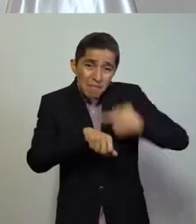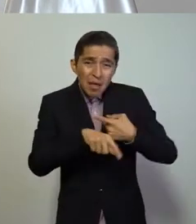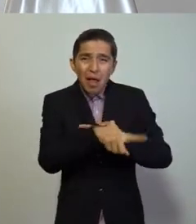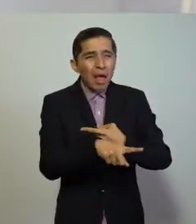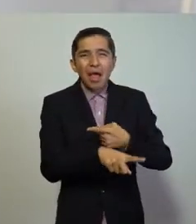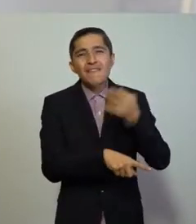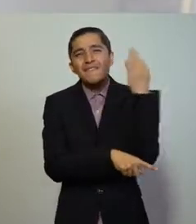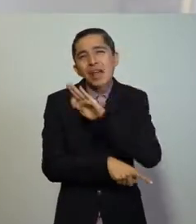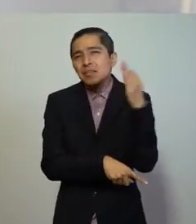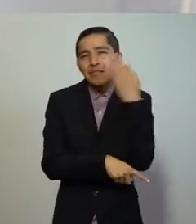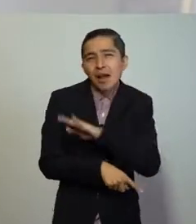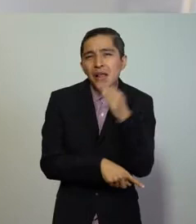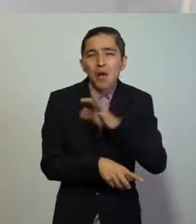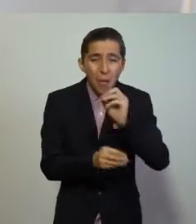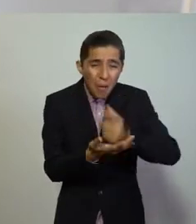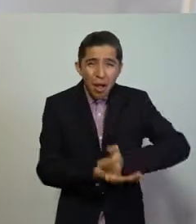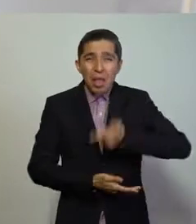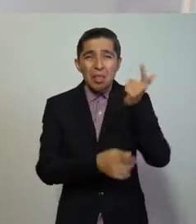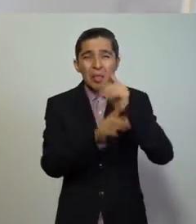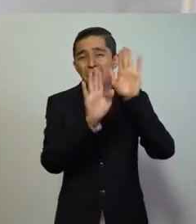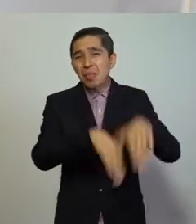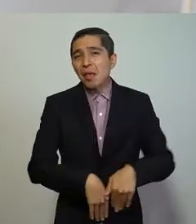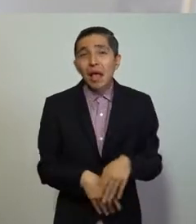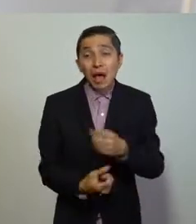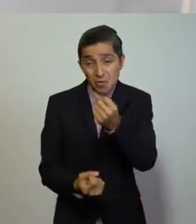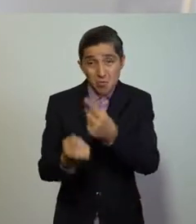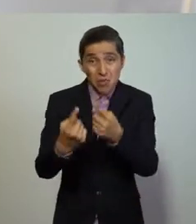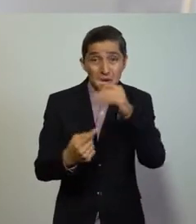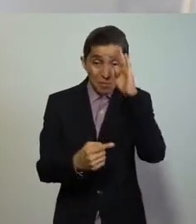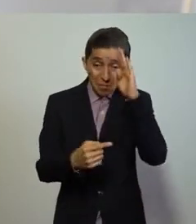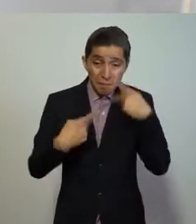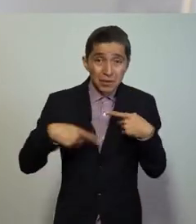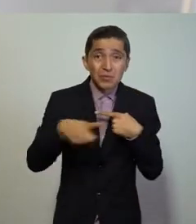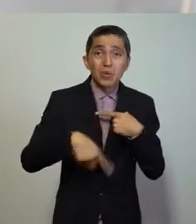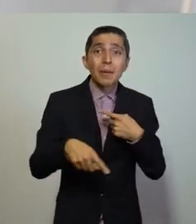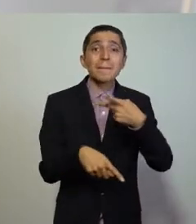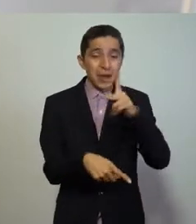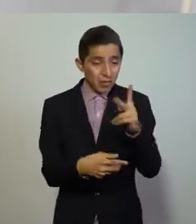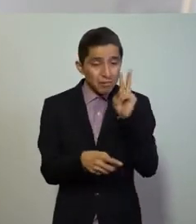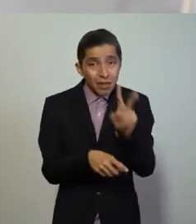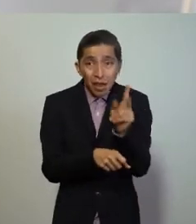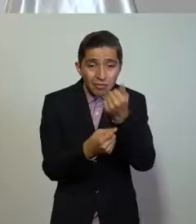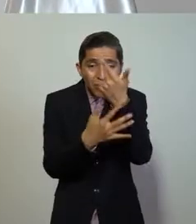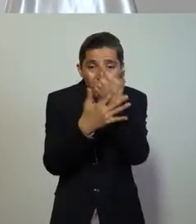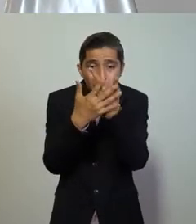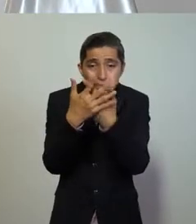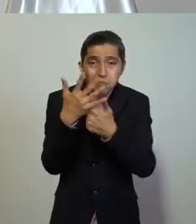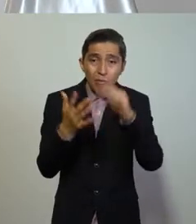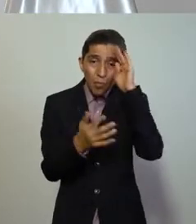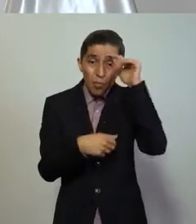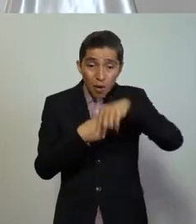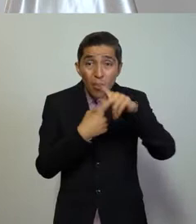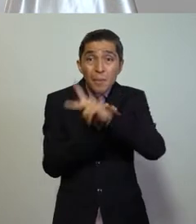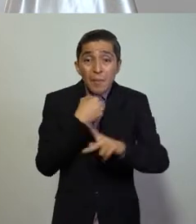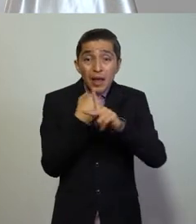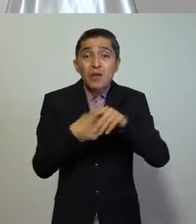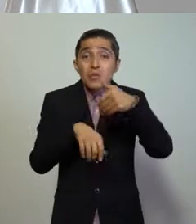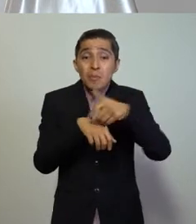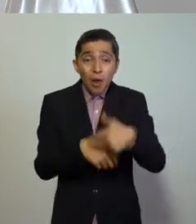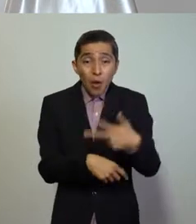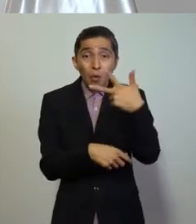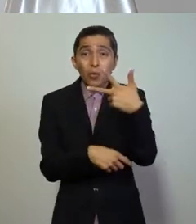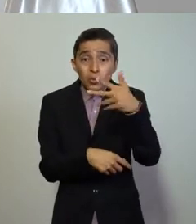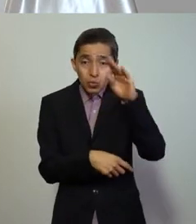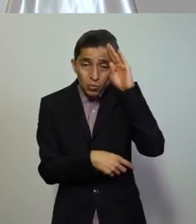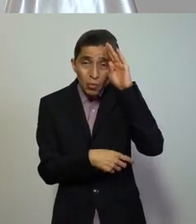no existe o que no es tan grave. Lamentablemente, los números no mienten. Hoy somos el país número